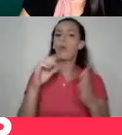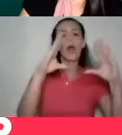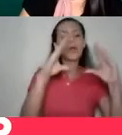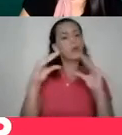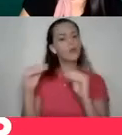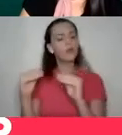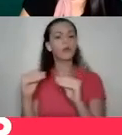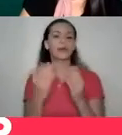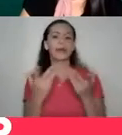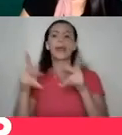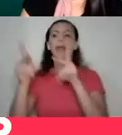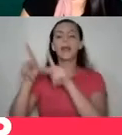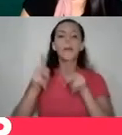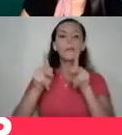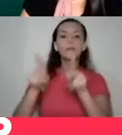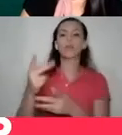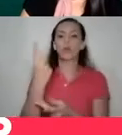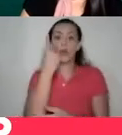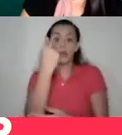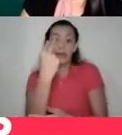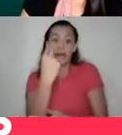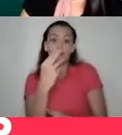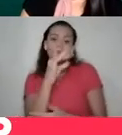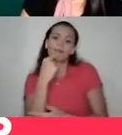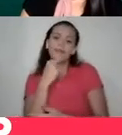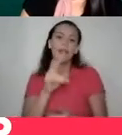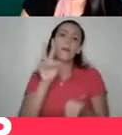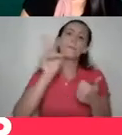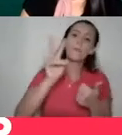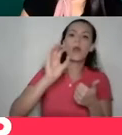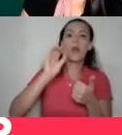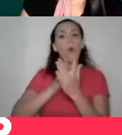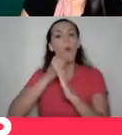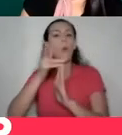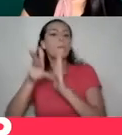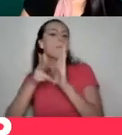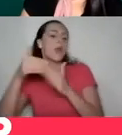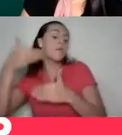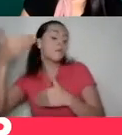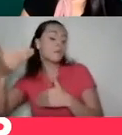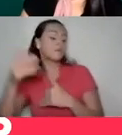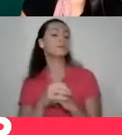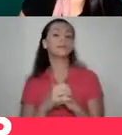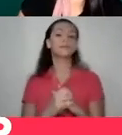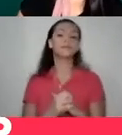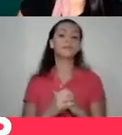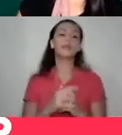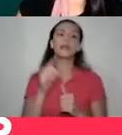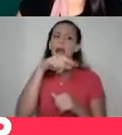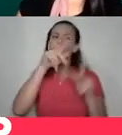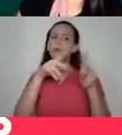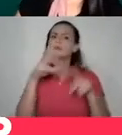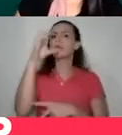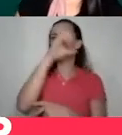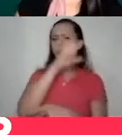las personas que nos están viendo, como bien decías, en vivo o que accedieron al video posteriormente, se den cuenta y